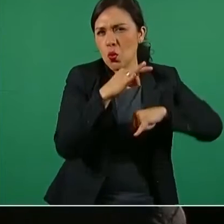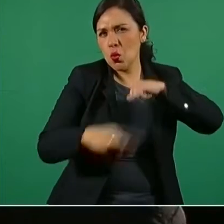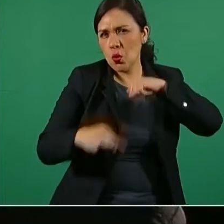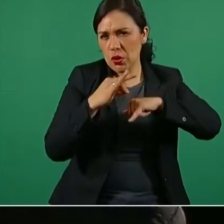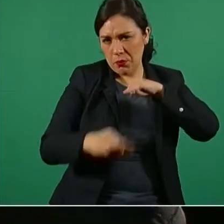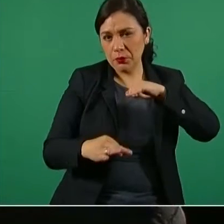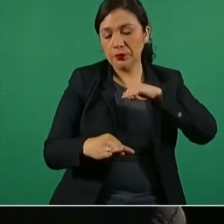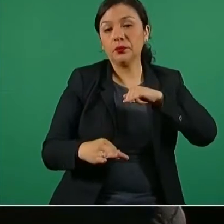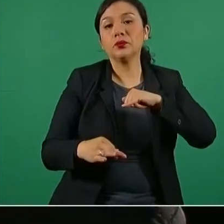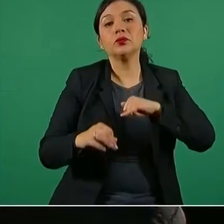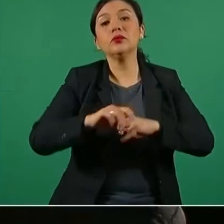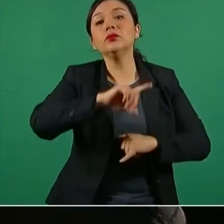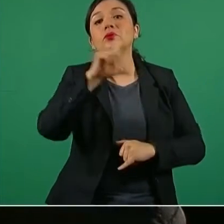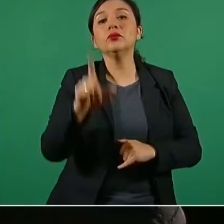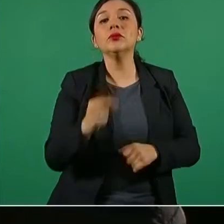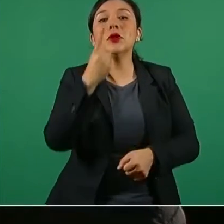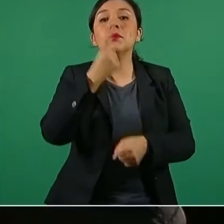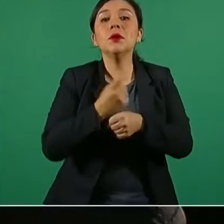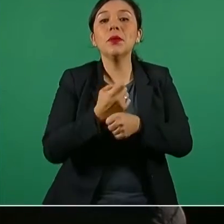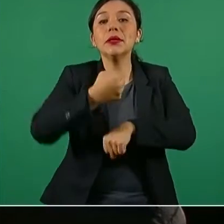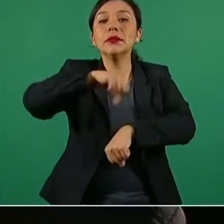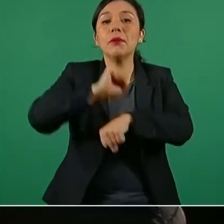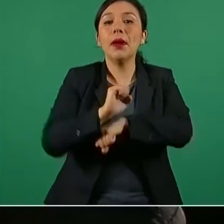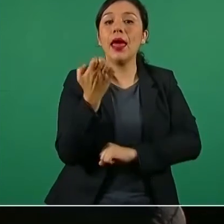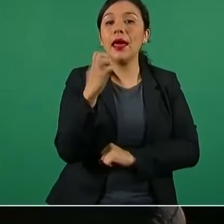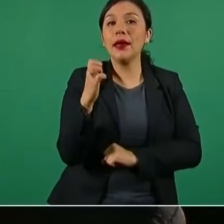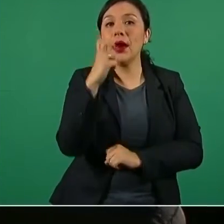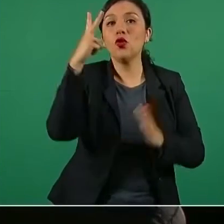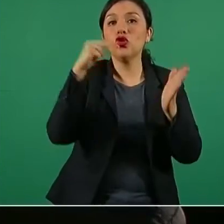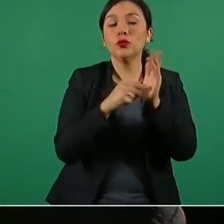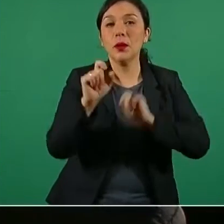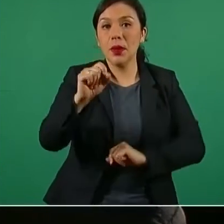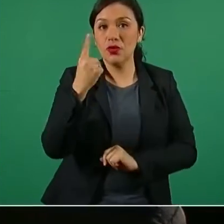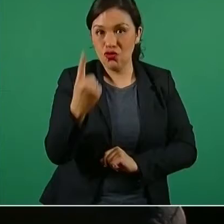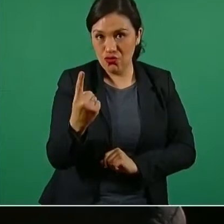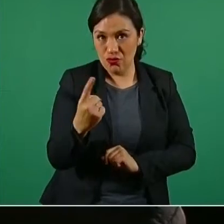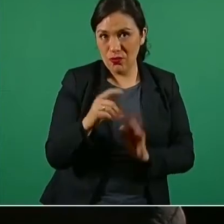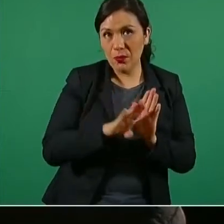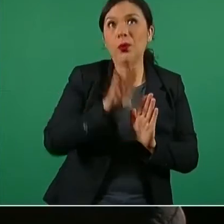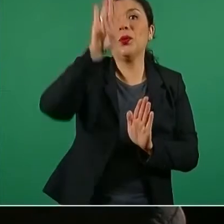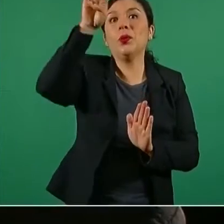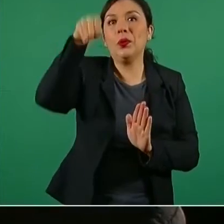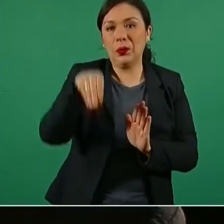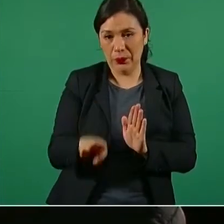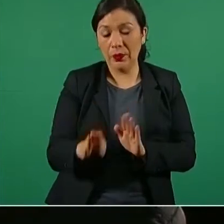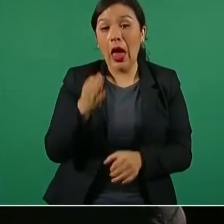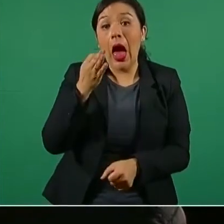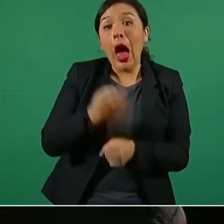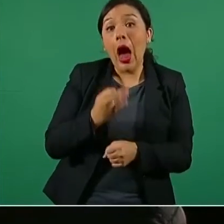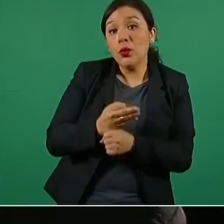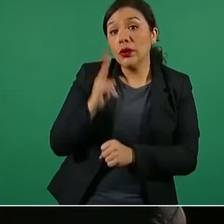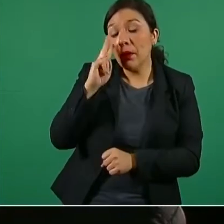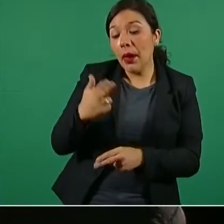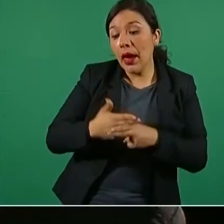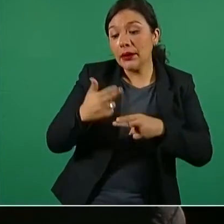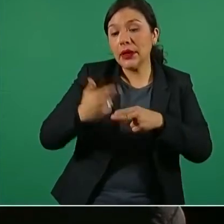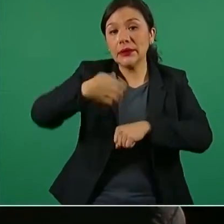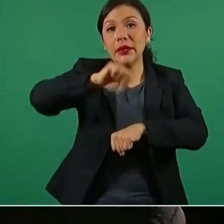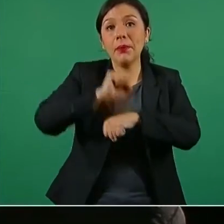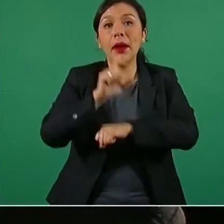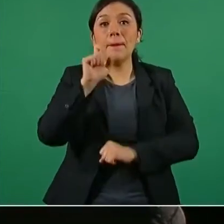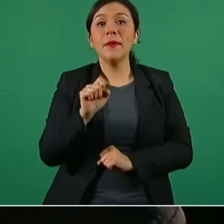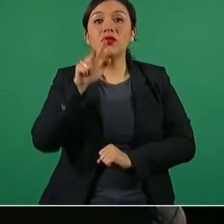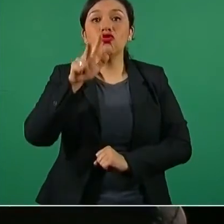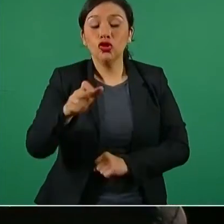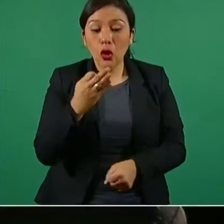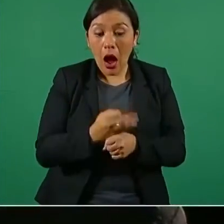la primera semana de enero de 2021. Y este es el momento actual, actualizado hasta la semana 28, vivimos en la